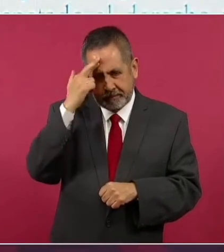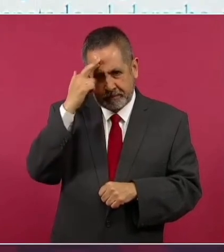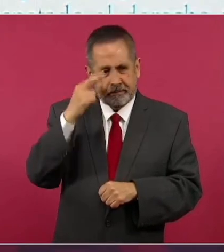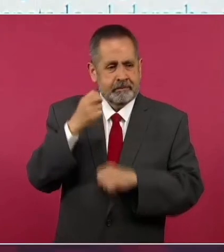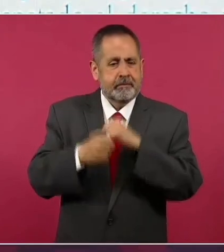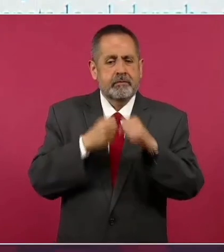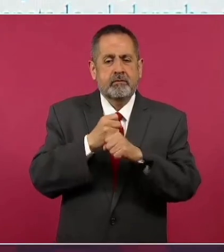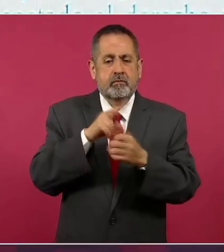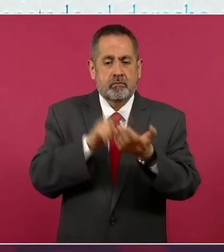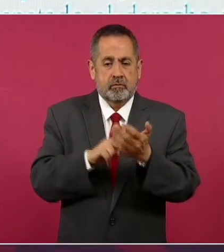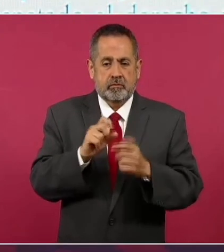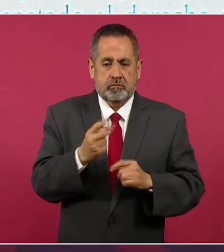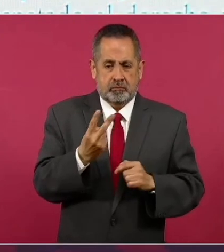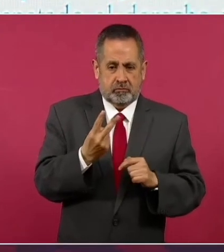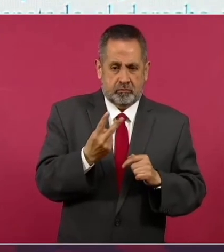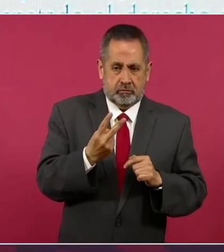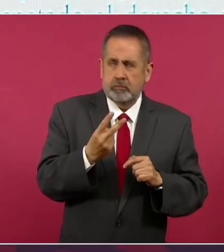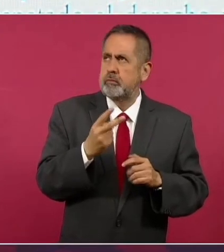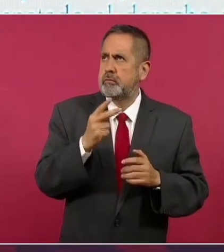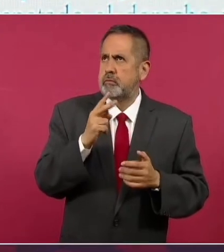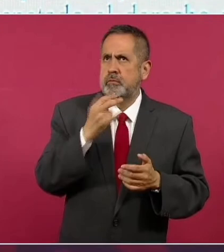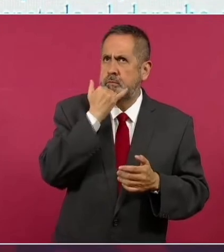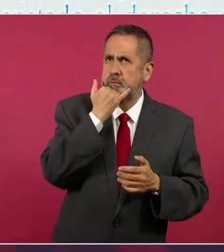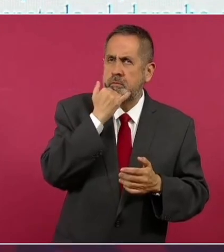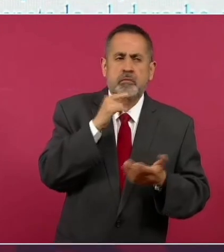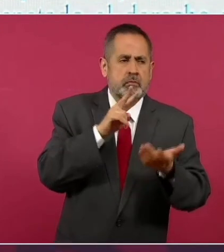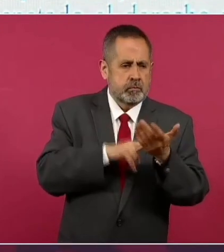22, perdón, del 21.